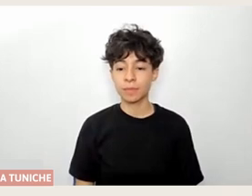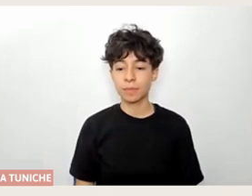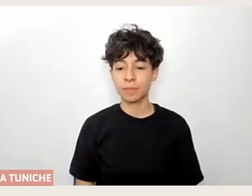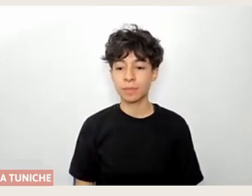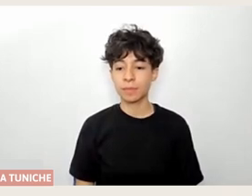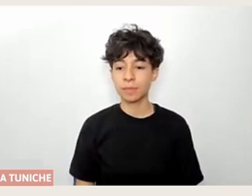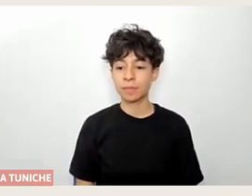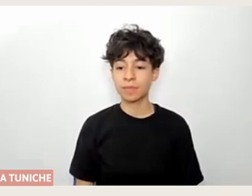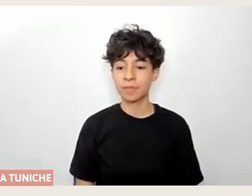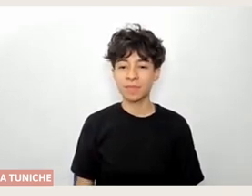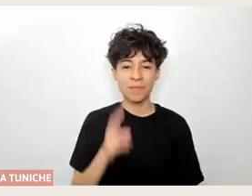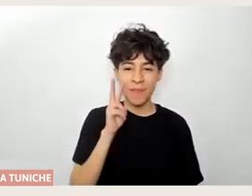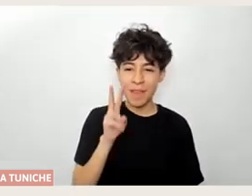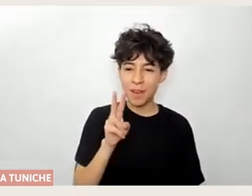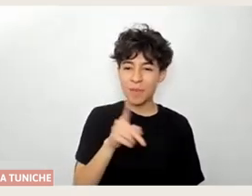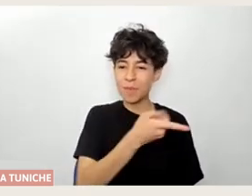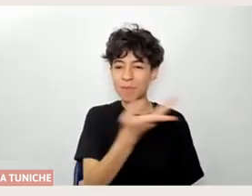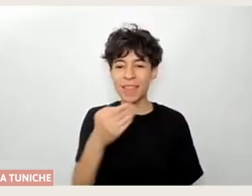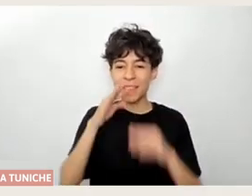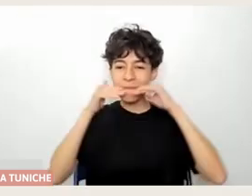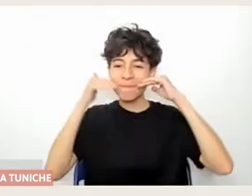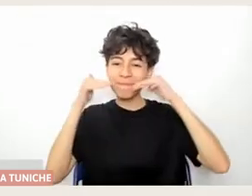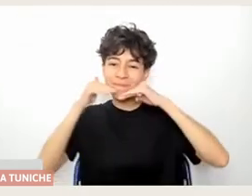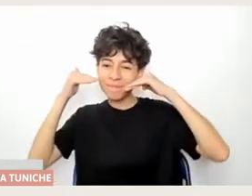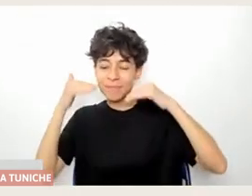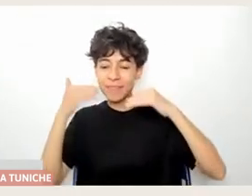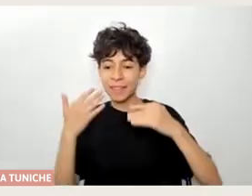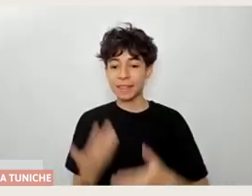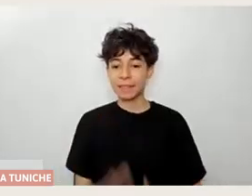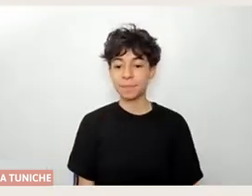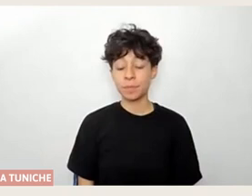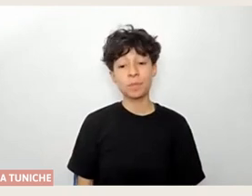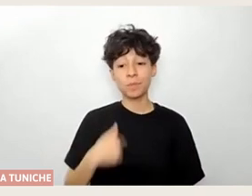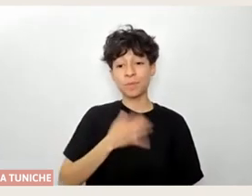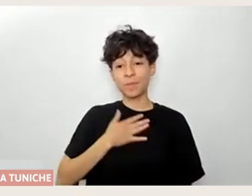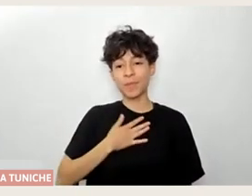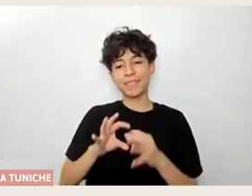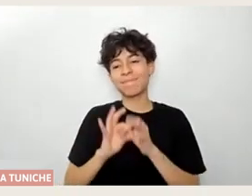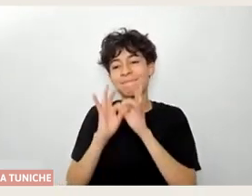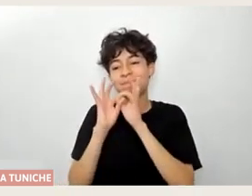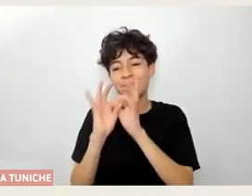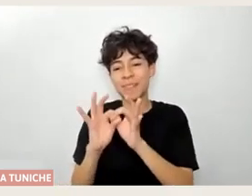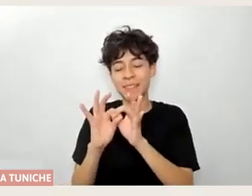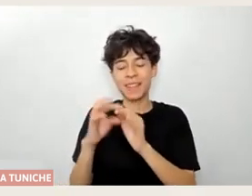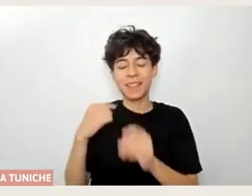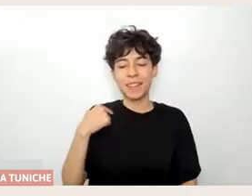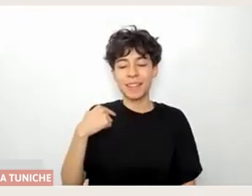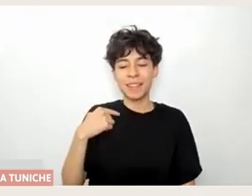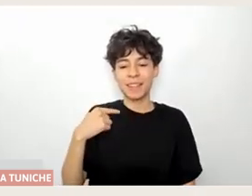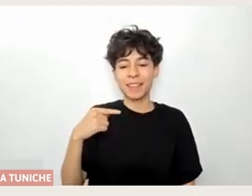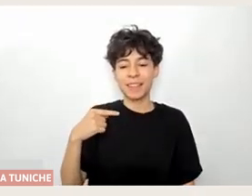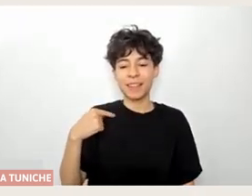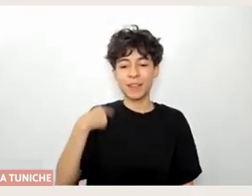Yo veo buenas caras felices nomás. Yo quería agradecer de corazón las palabras, estaba pensando que